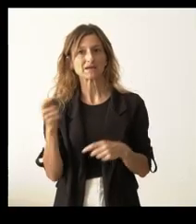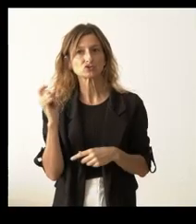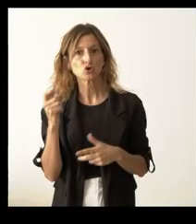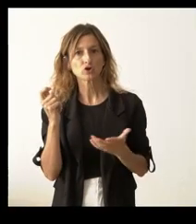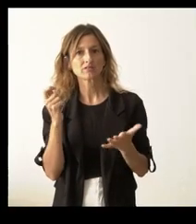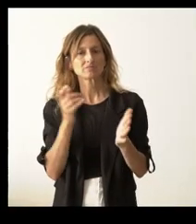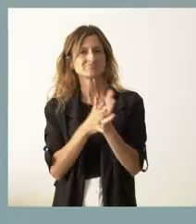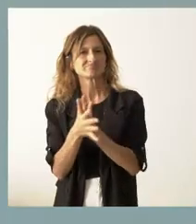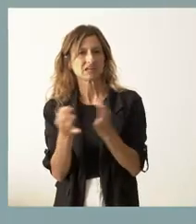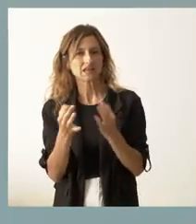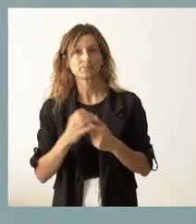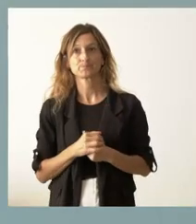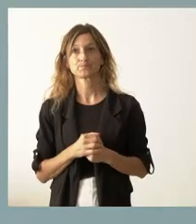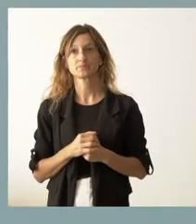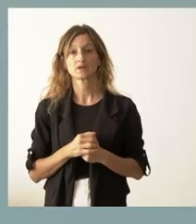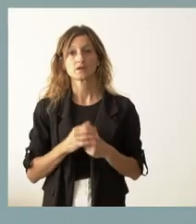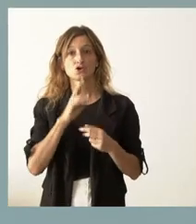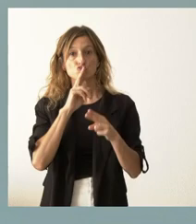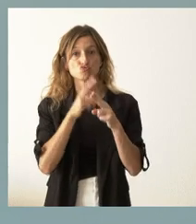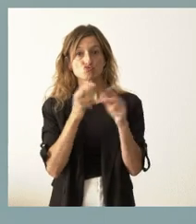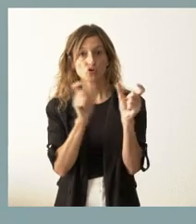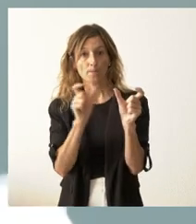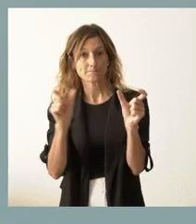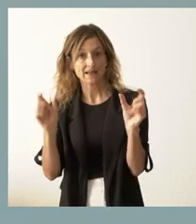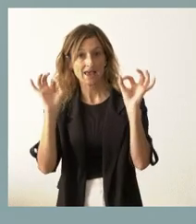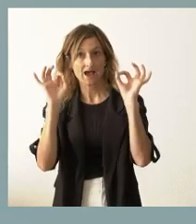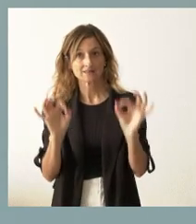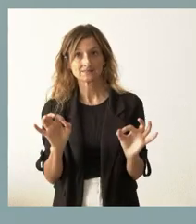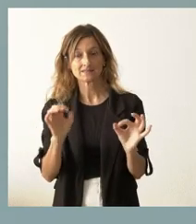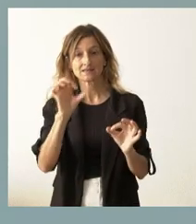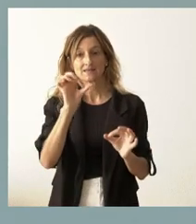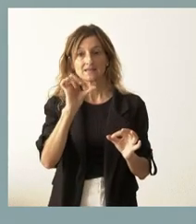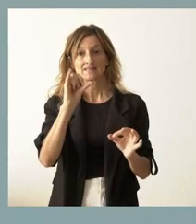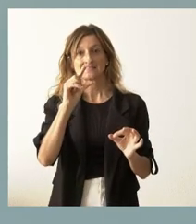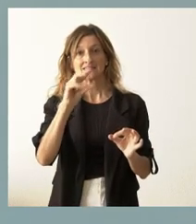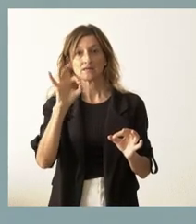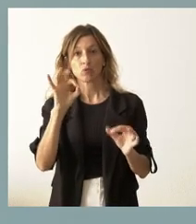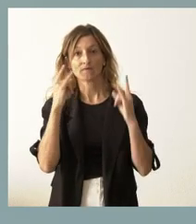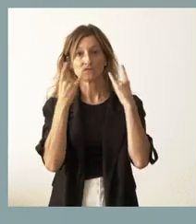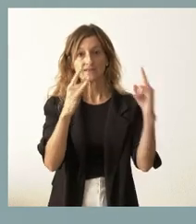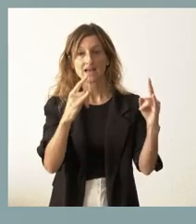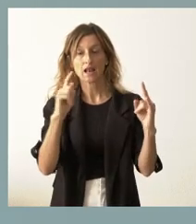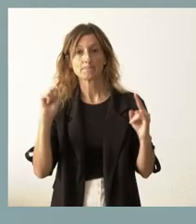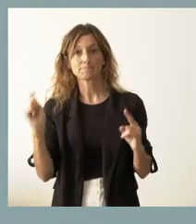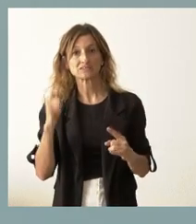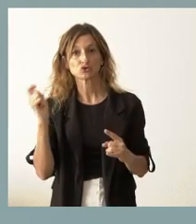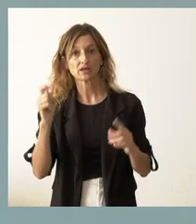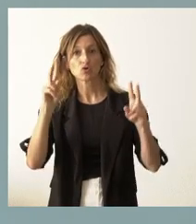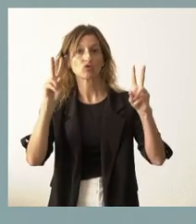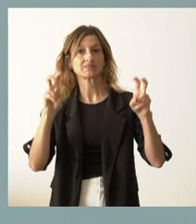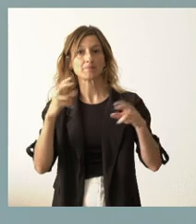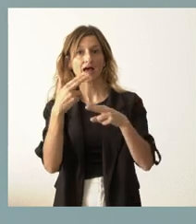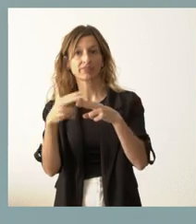Sí, sí, se denomina así, pero evidentemente silbo es de forestal y el pastoreo es todo lo que tiene que ver con la propia